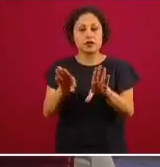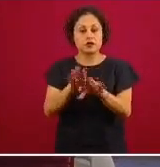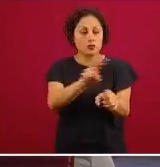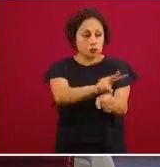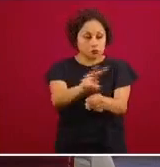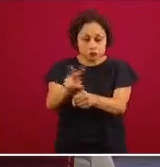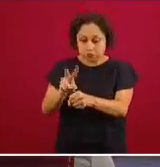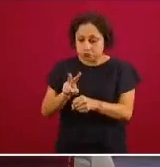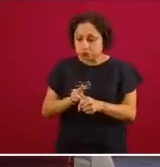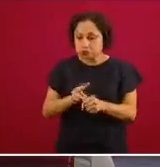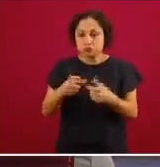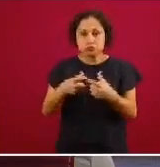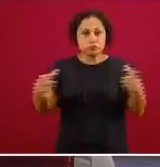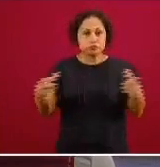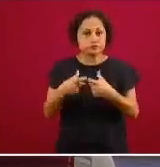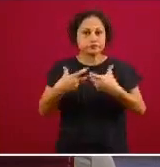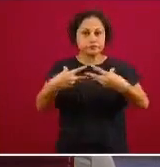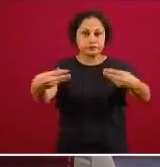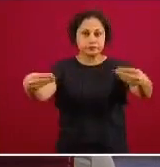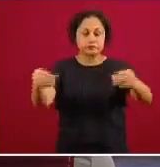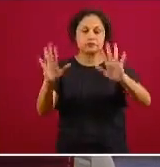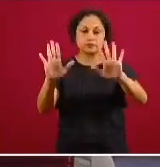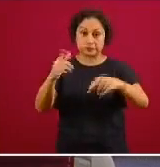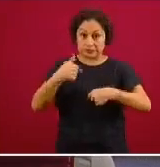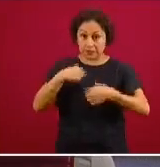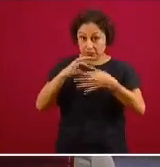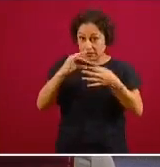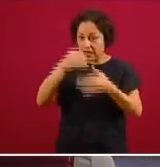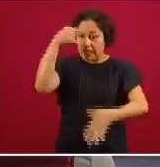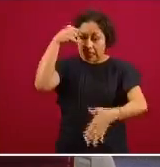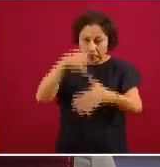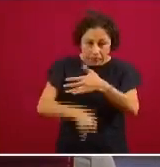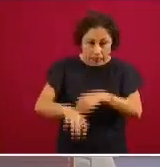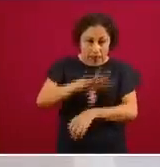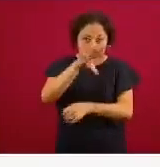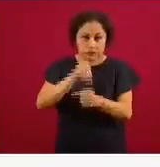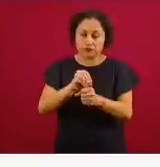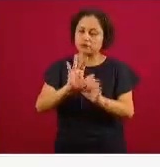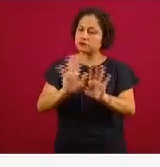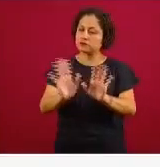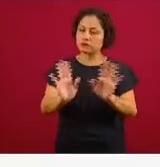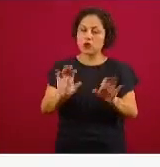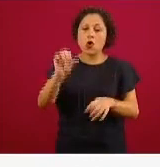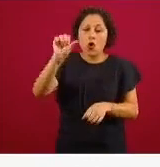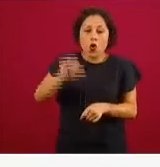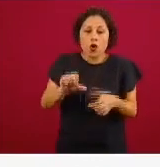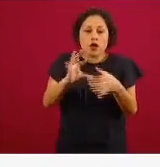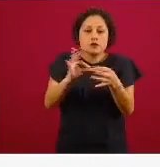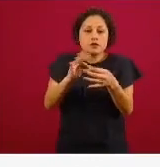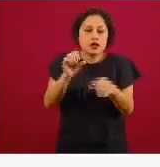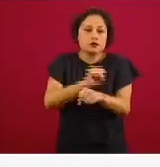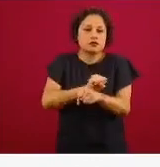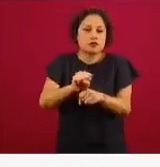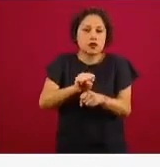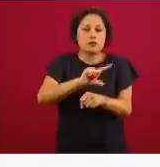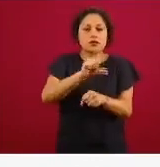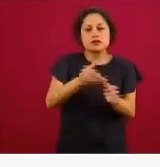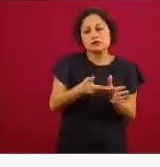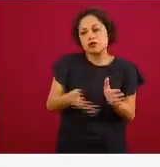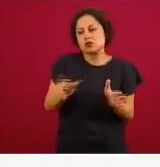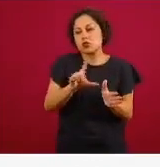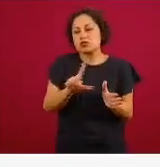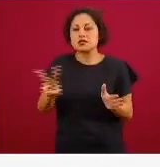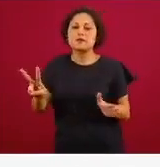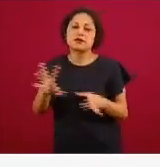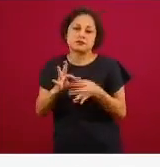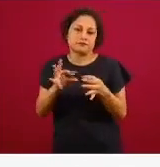epidemiológica no entraré en detalles al inicio de la semana vamos a comunicar algunos elementos técnicos muy puntuales sobre la